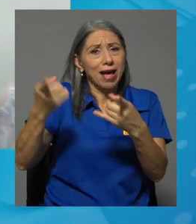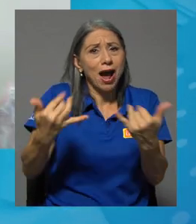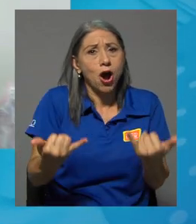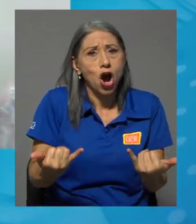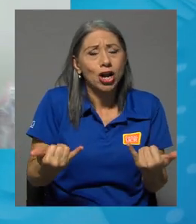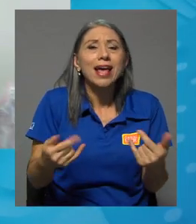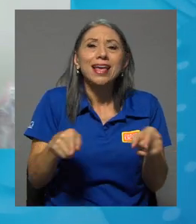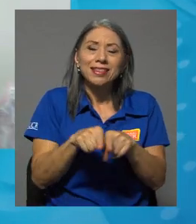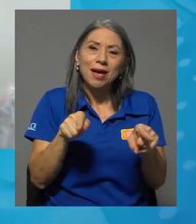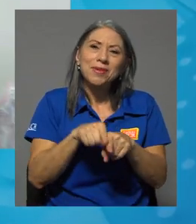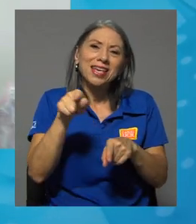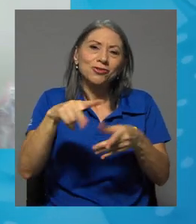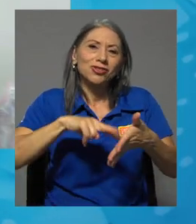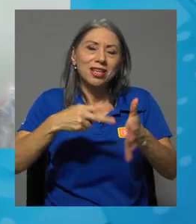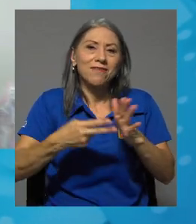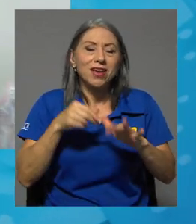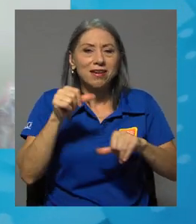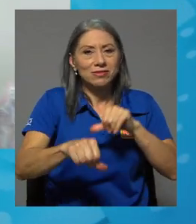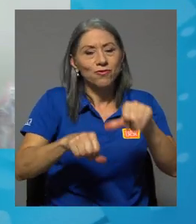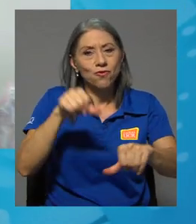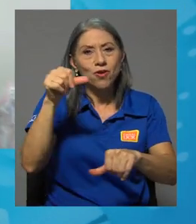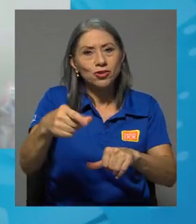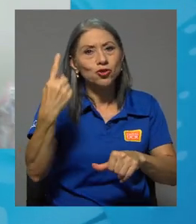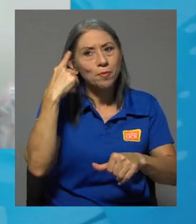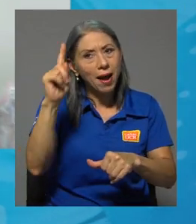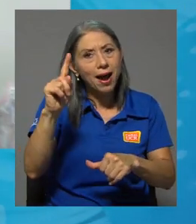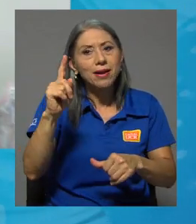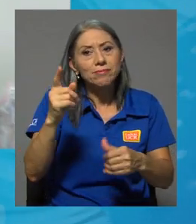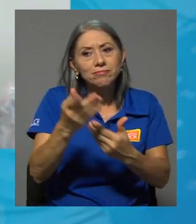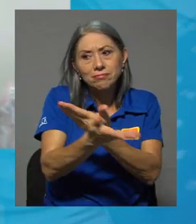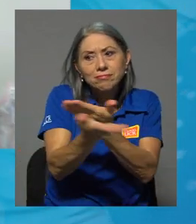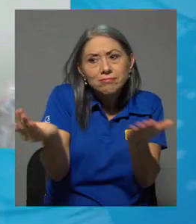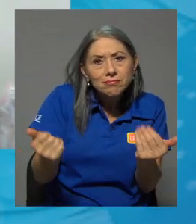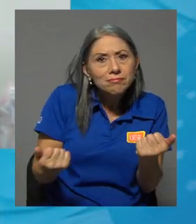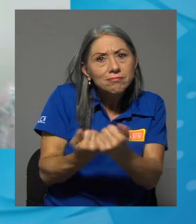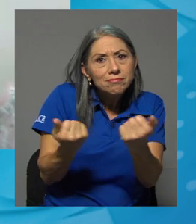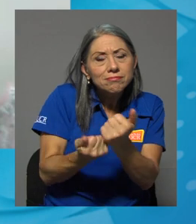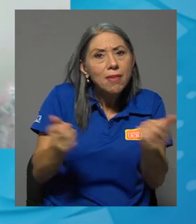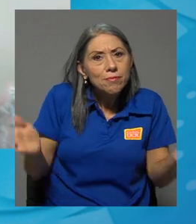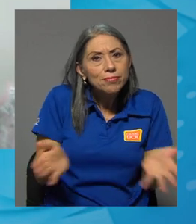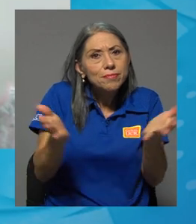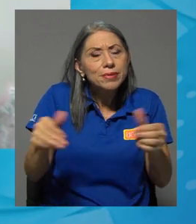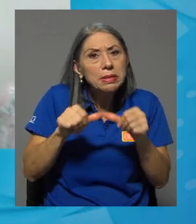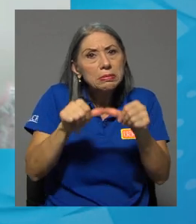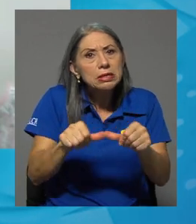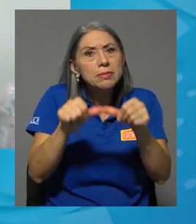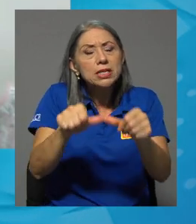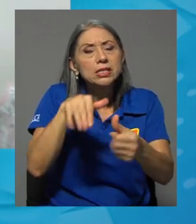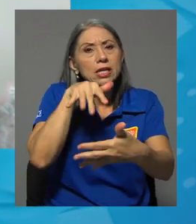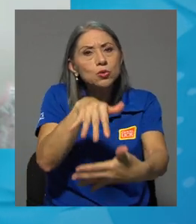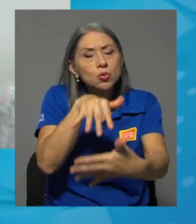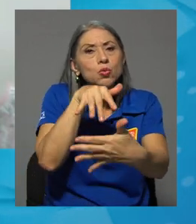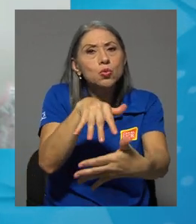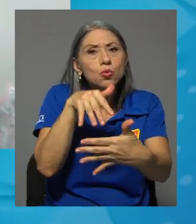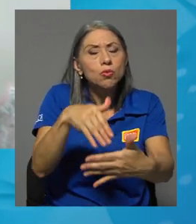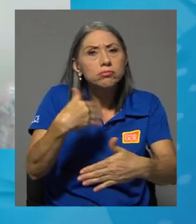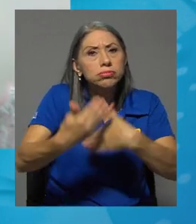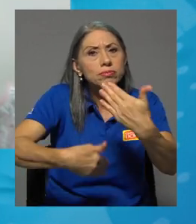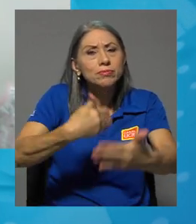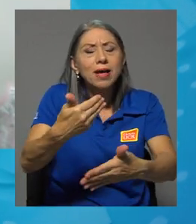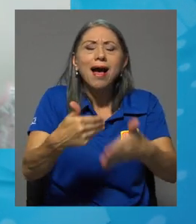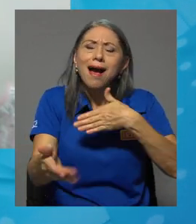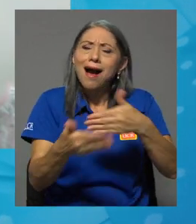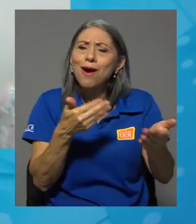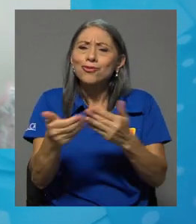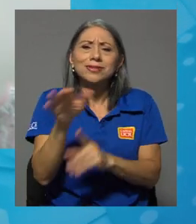Que viene a sumar dentro de esos esfuerzos, digamos, por permitir o tratar de incentivar la permanencia de la población estudiantil aún